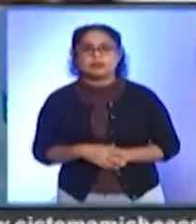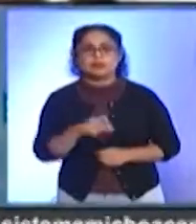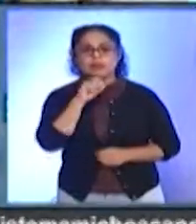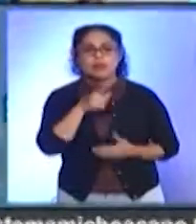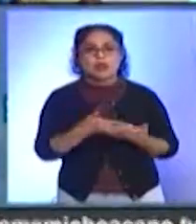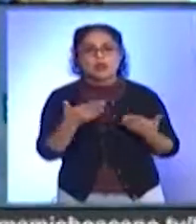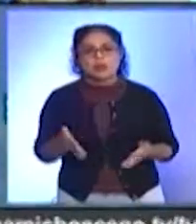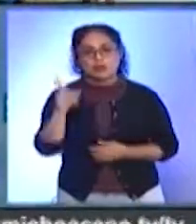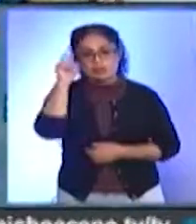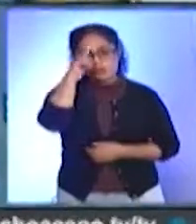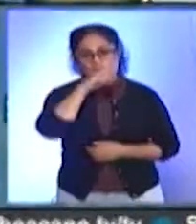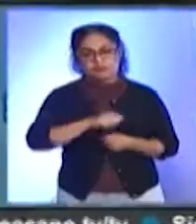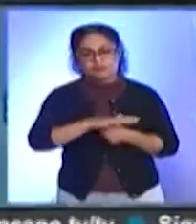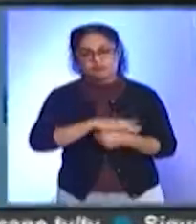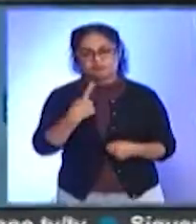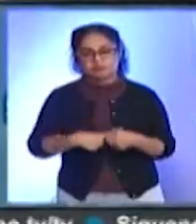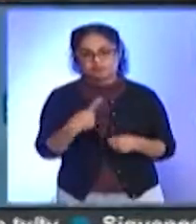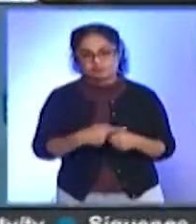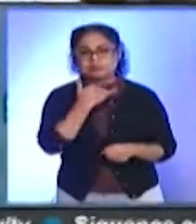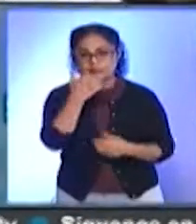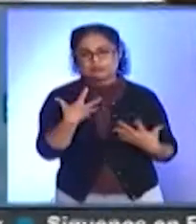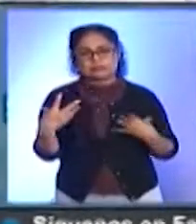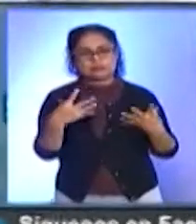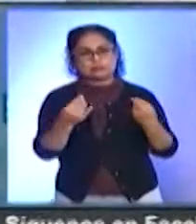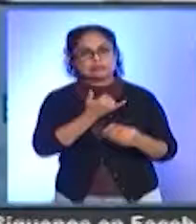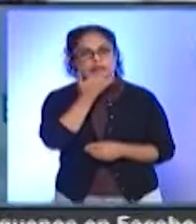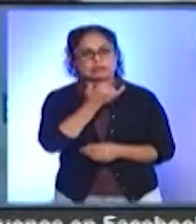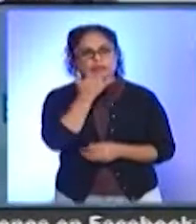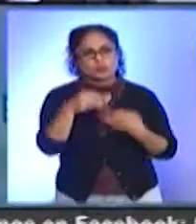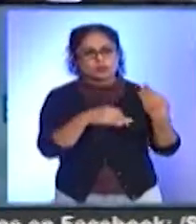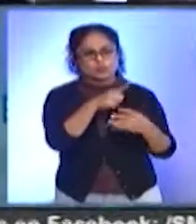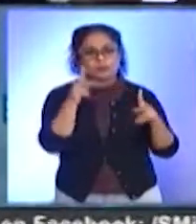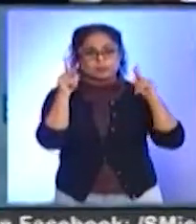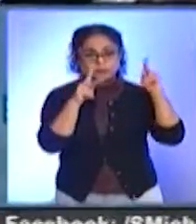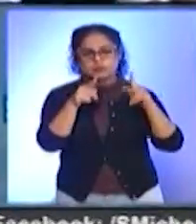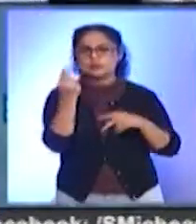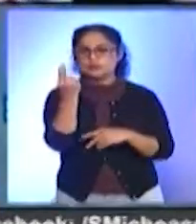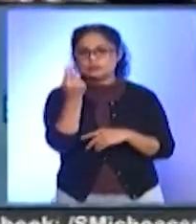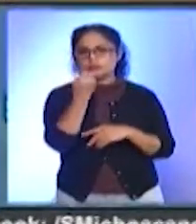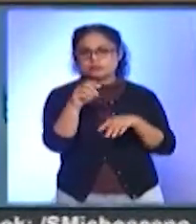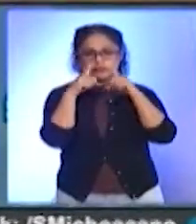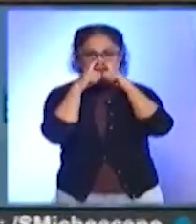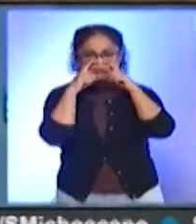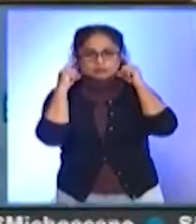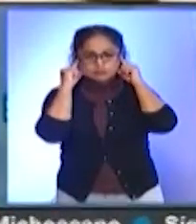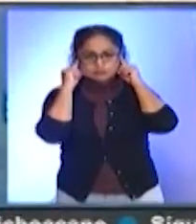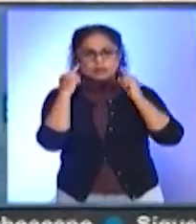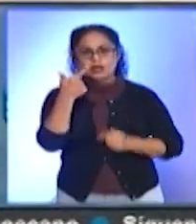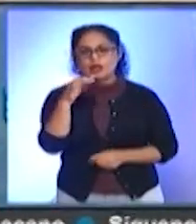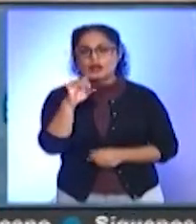la situación que vivimos de pandemia y para evitar contagios por COVID-19, todos los visitantes deberán usar cubrebocas, ponerse gel